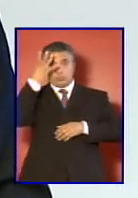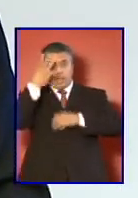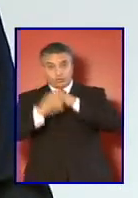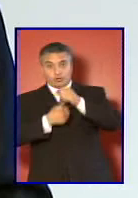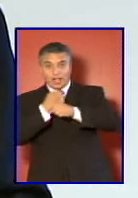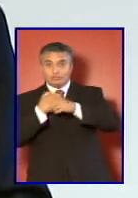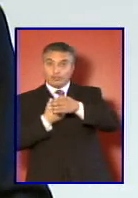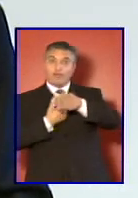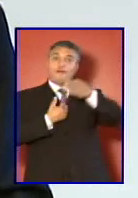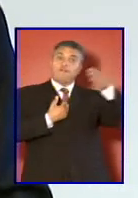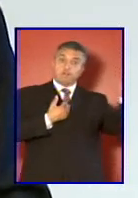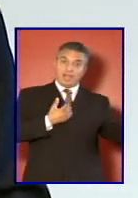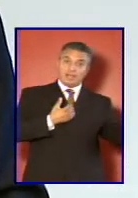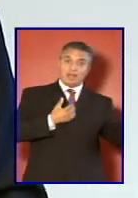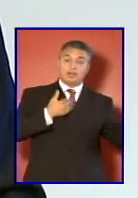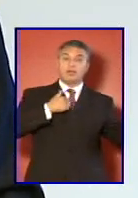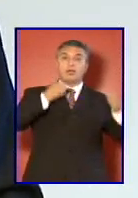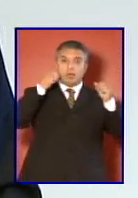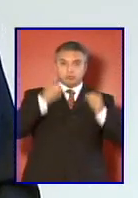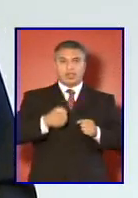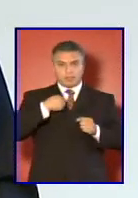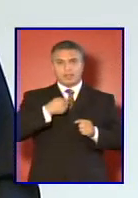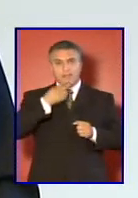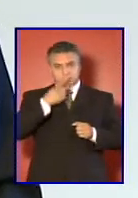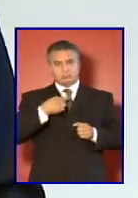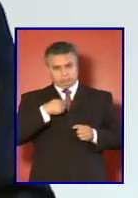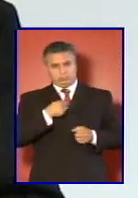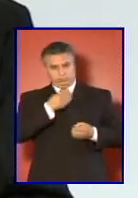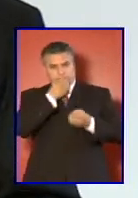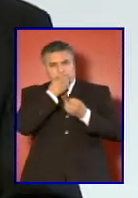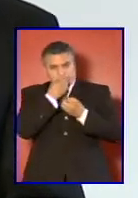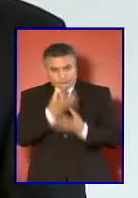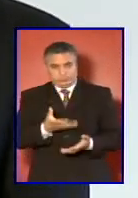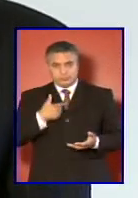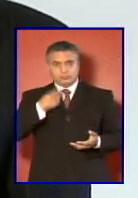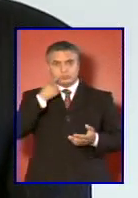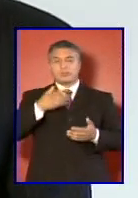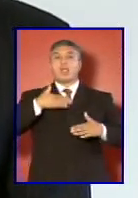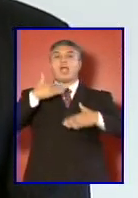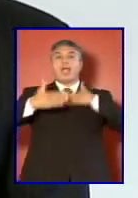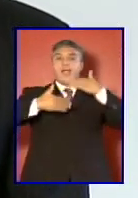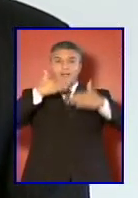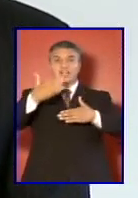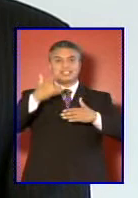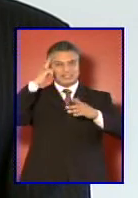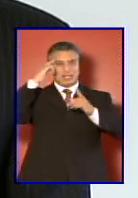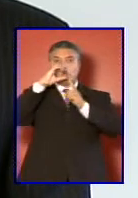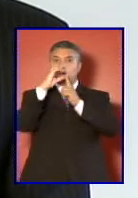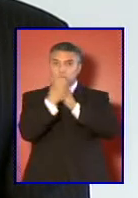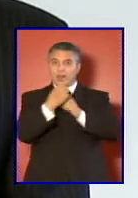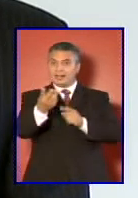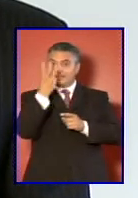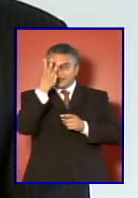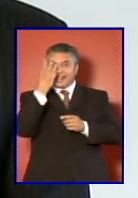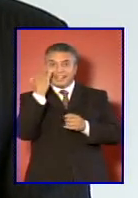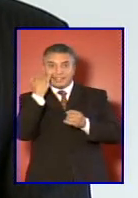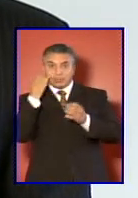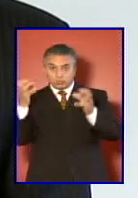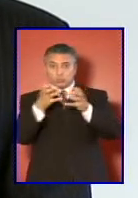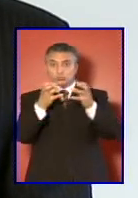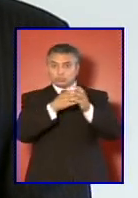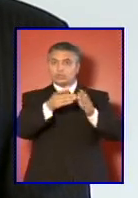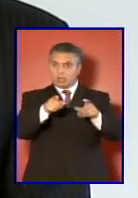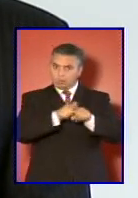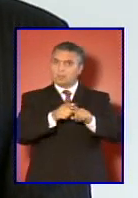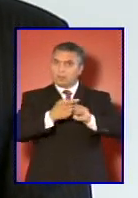del sistema pueda afirmar con toda propiedad que el avance cultural de las 3 instituciones ha favorecido